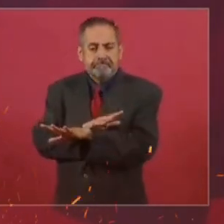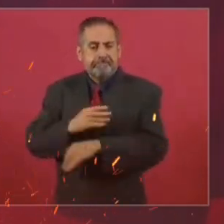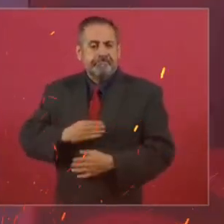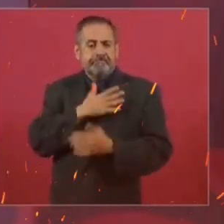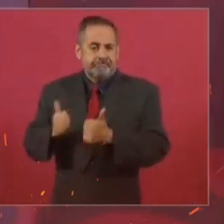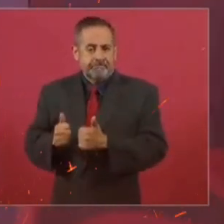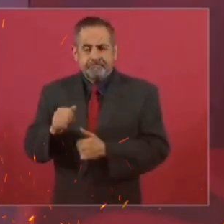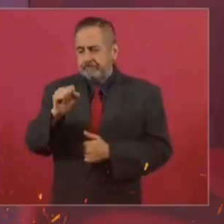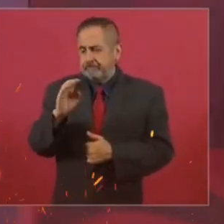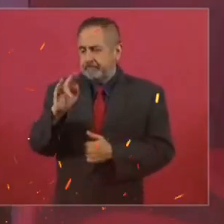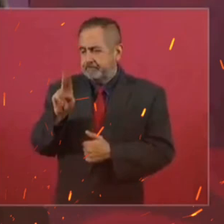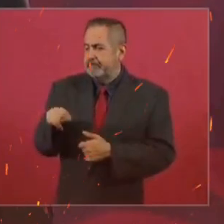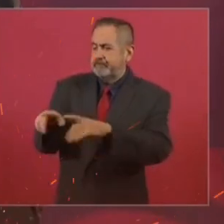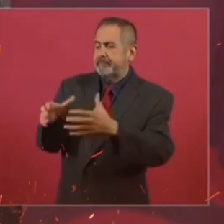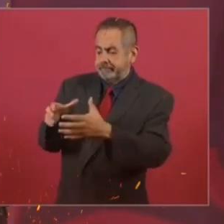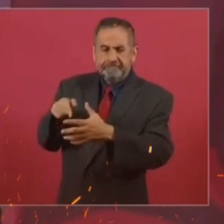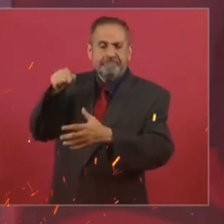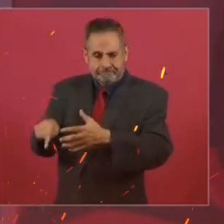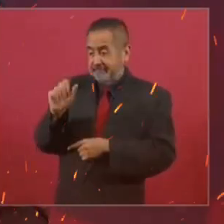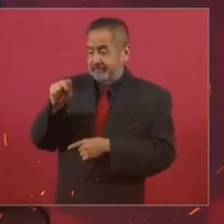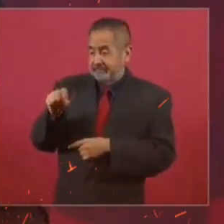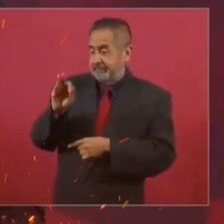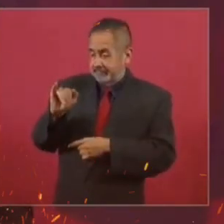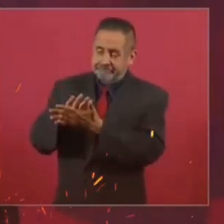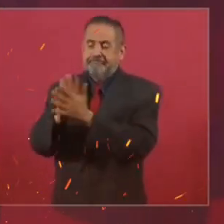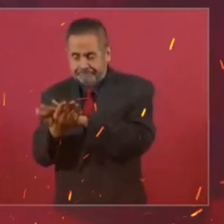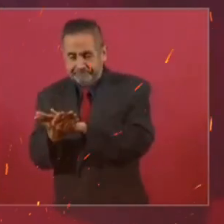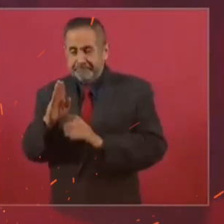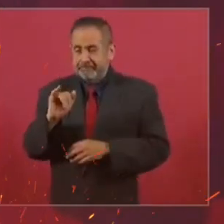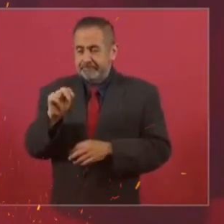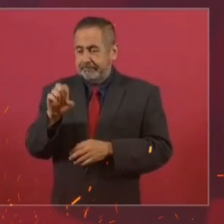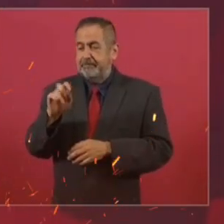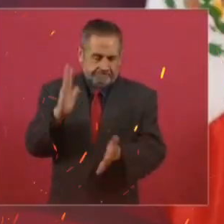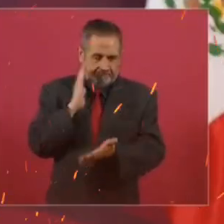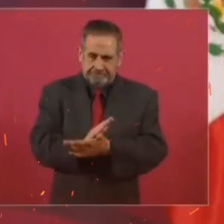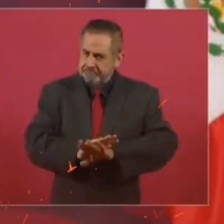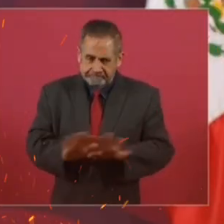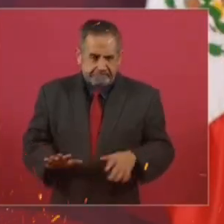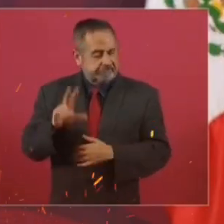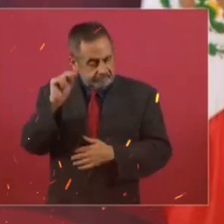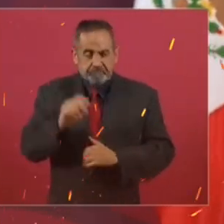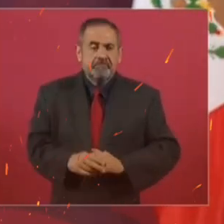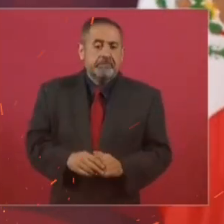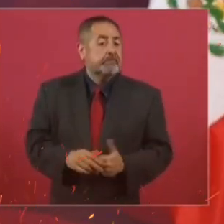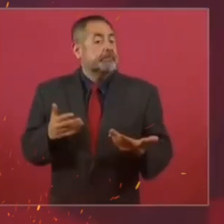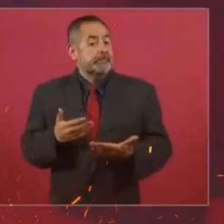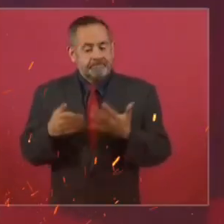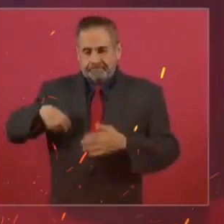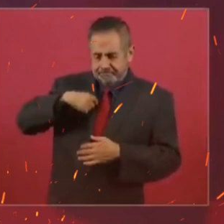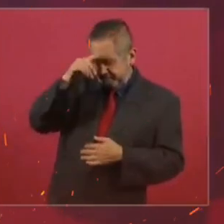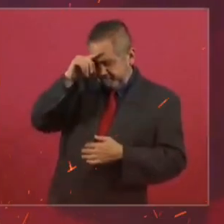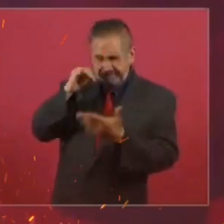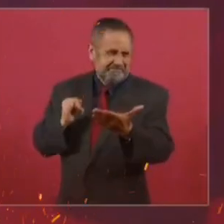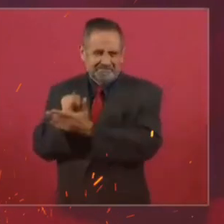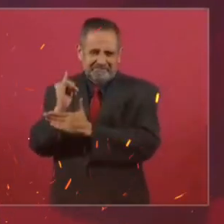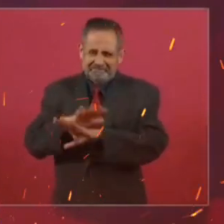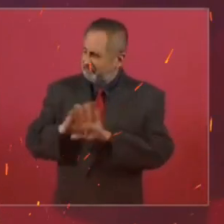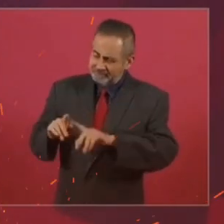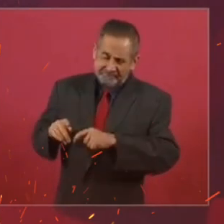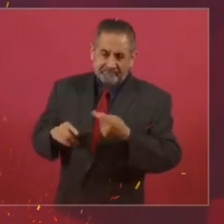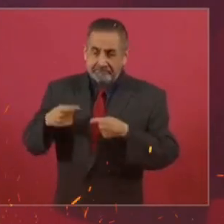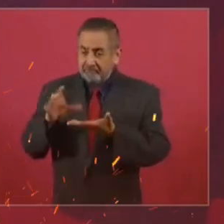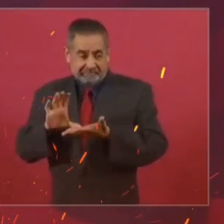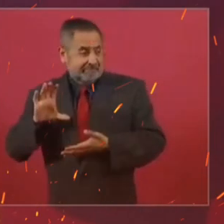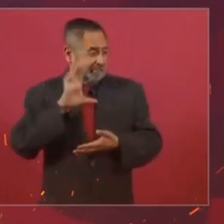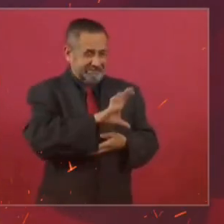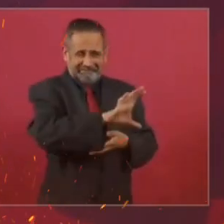Bienestar. Que es el banco hoy que tiene más sucursales en el país. Entonces, como se tomó esa decisión de que ya no